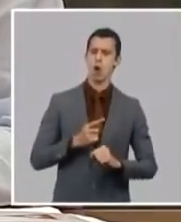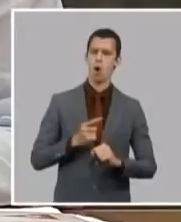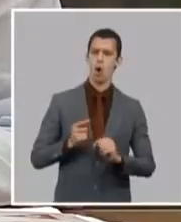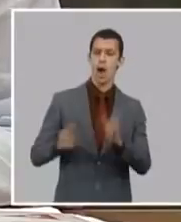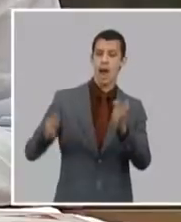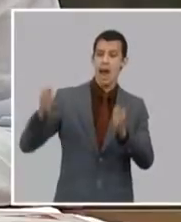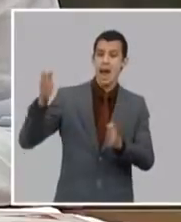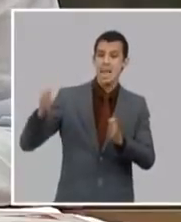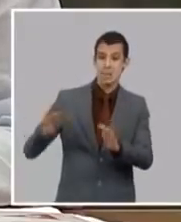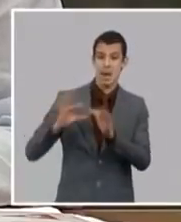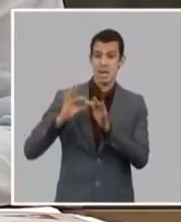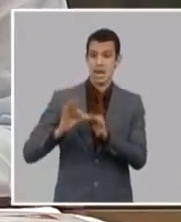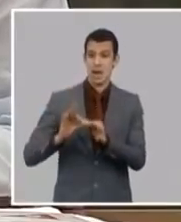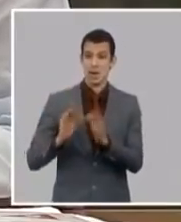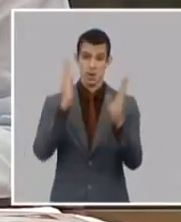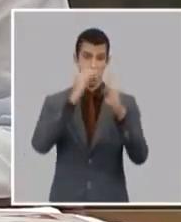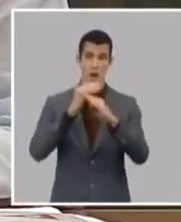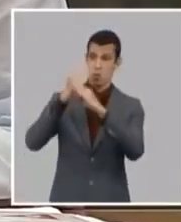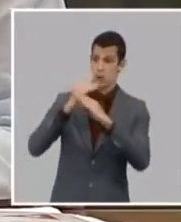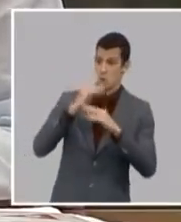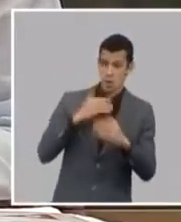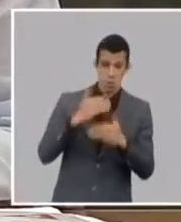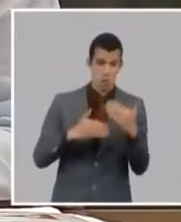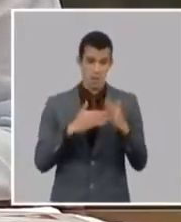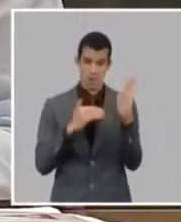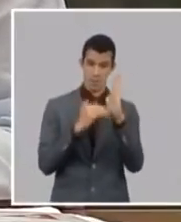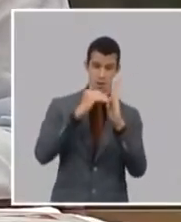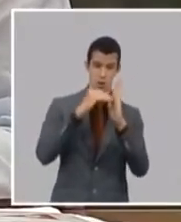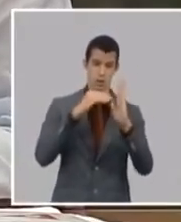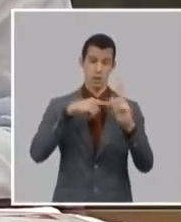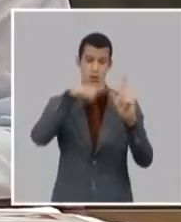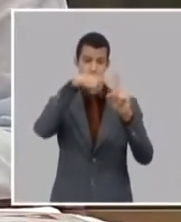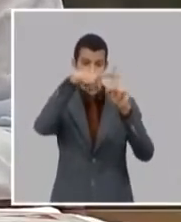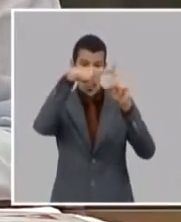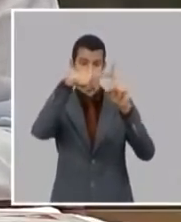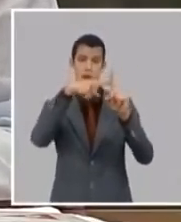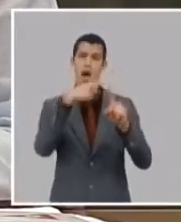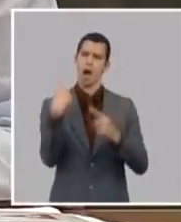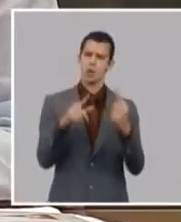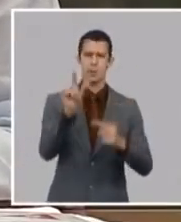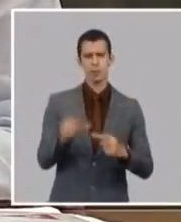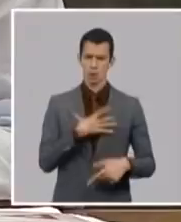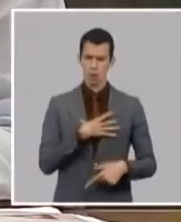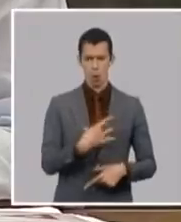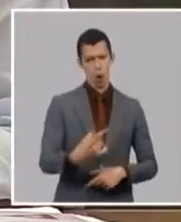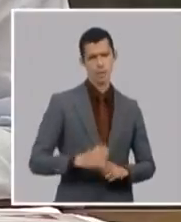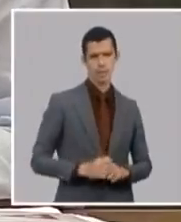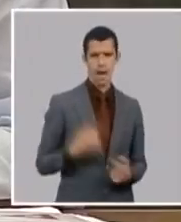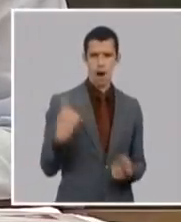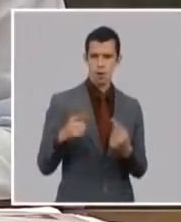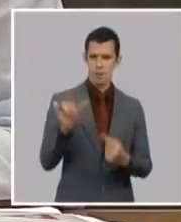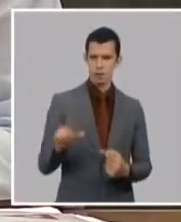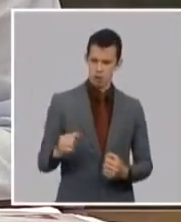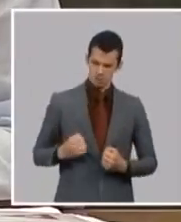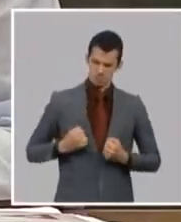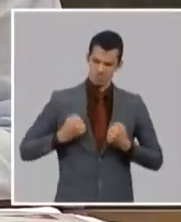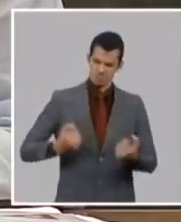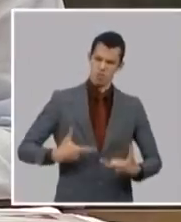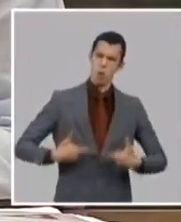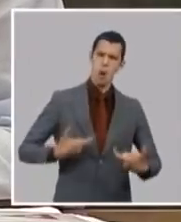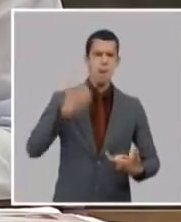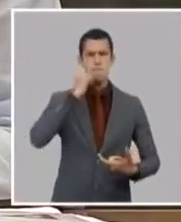confunden hay quienes se desalientan hay quienes se acobardan hay quienes se reblandecen hay quienes